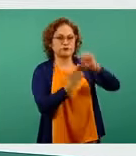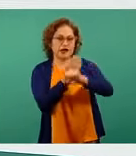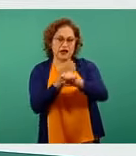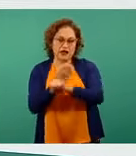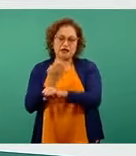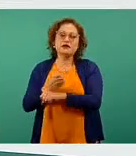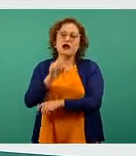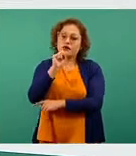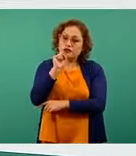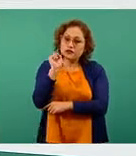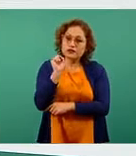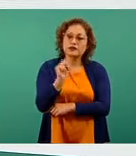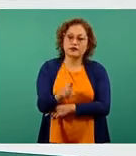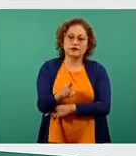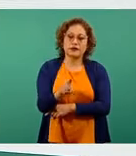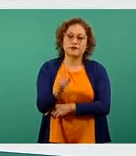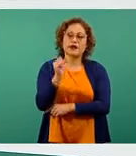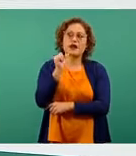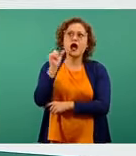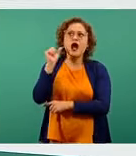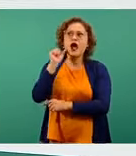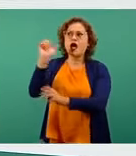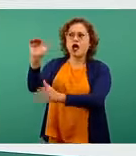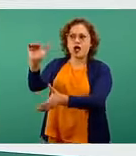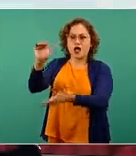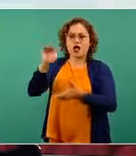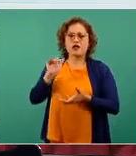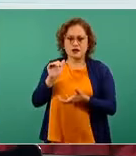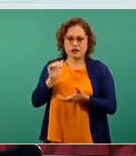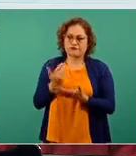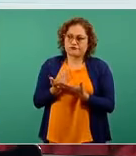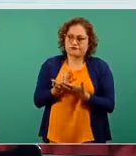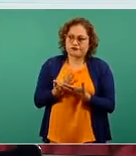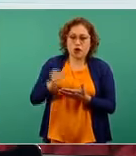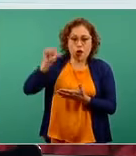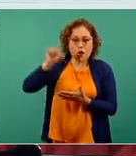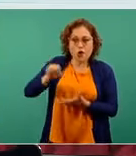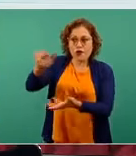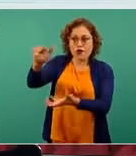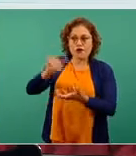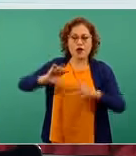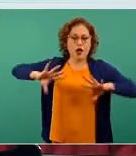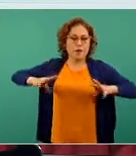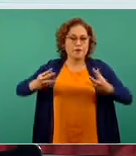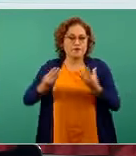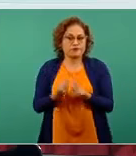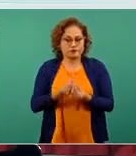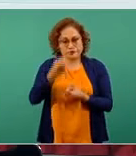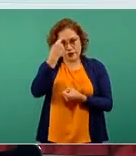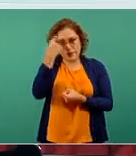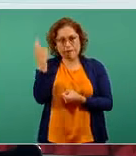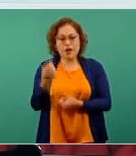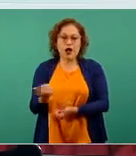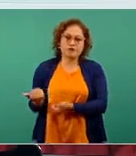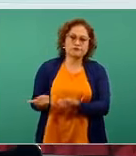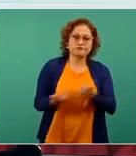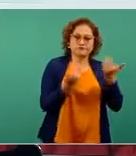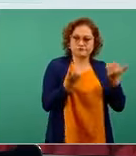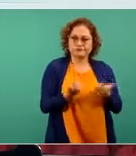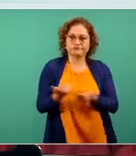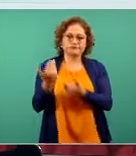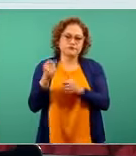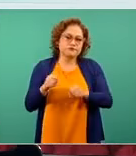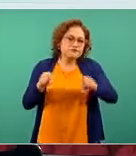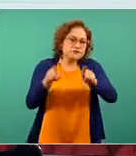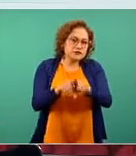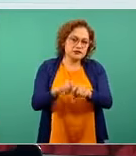también había sido recibido ayer. Se prefirió juntar los dos embarques para hacer unas solas rutas y llegar a las